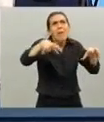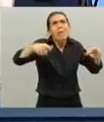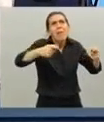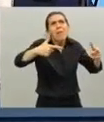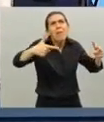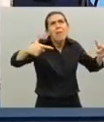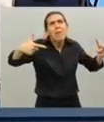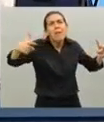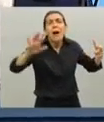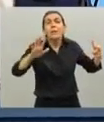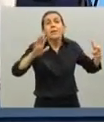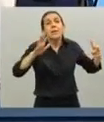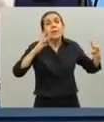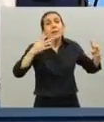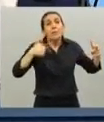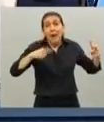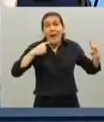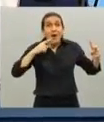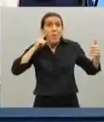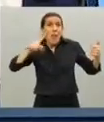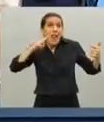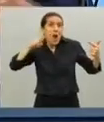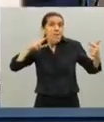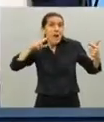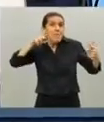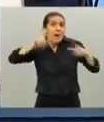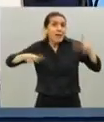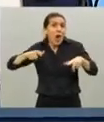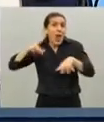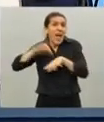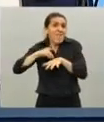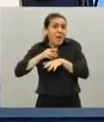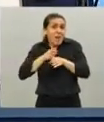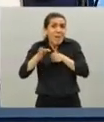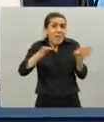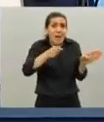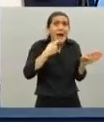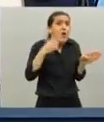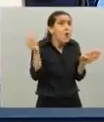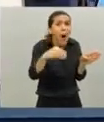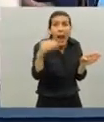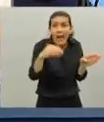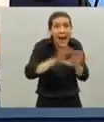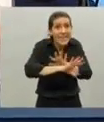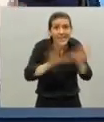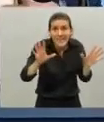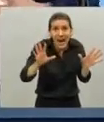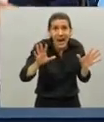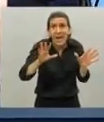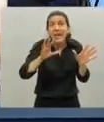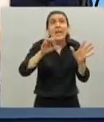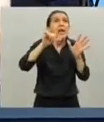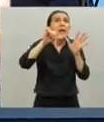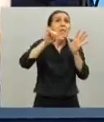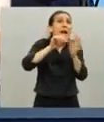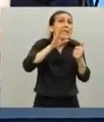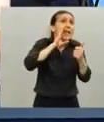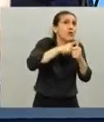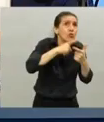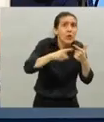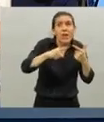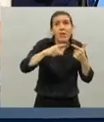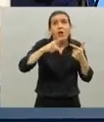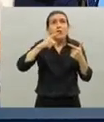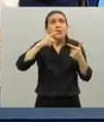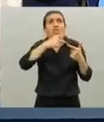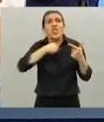problemas con el sistema de salud porque empiezan de a miles y miles y miles no hay sistema de salud del mundo que pueda contenerlo ni el de Estados Unidos ni el de